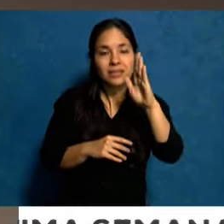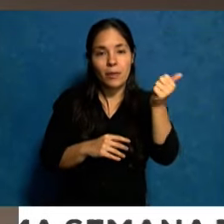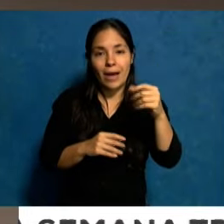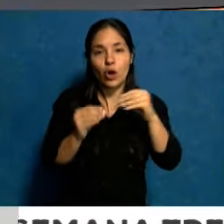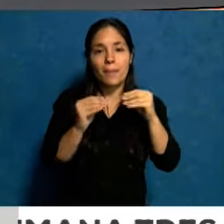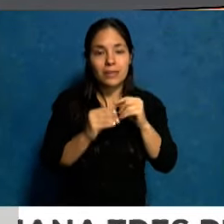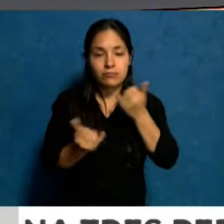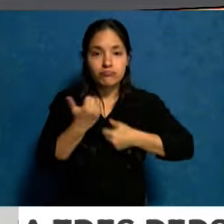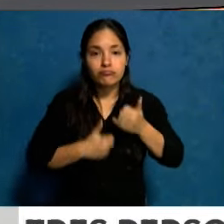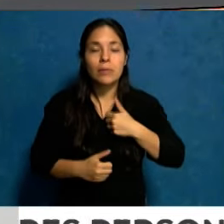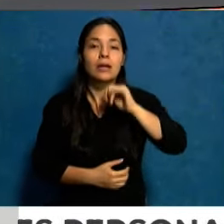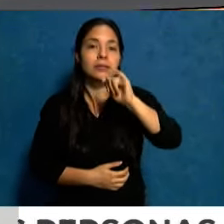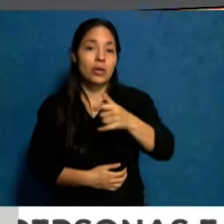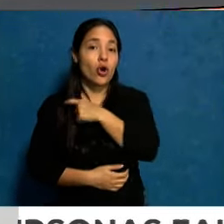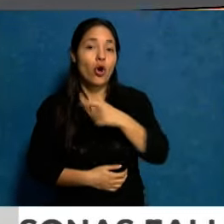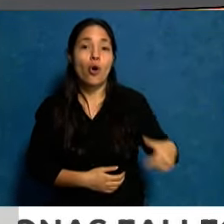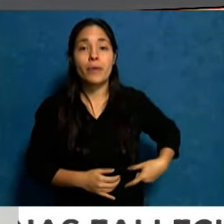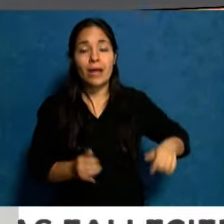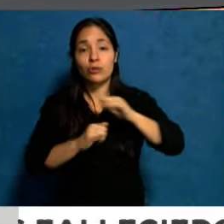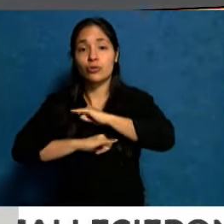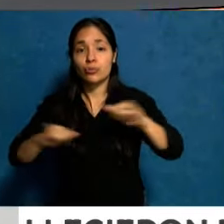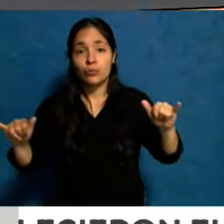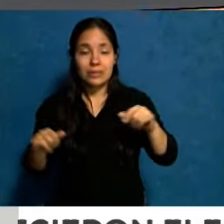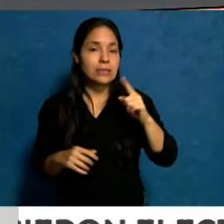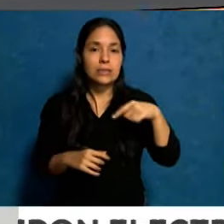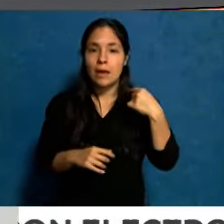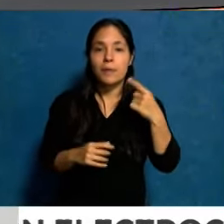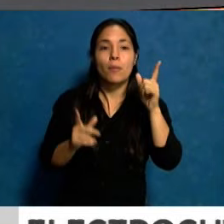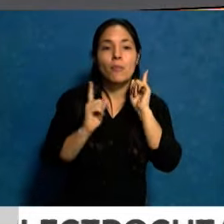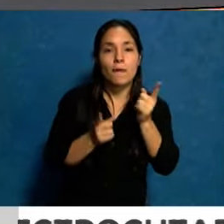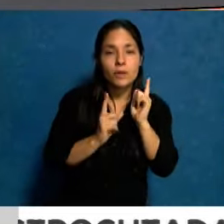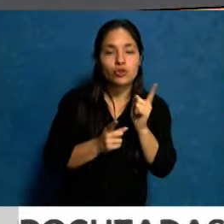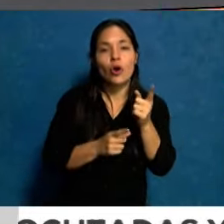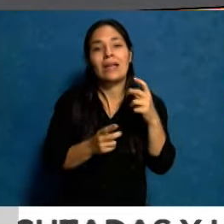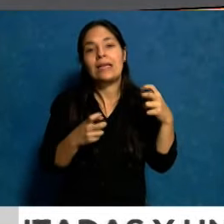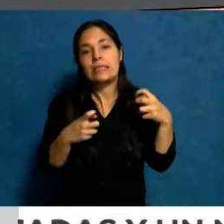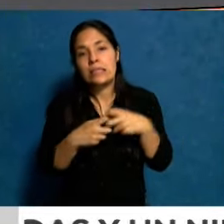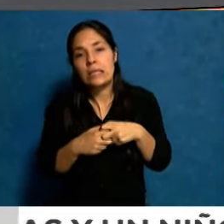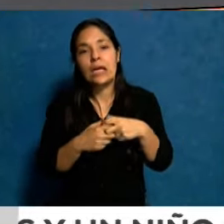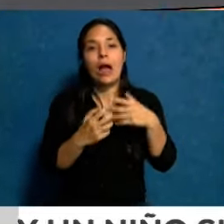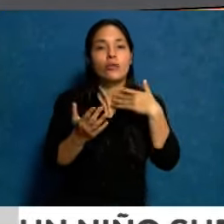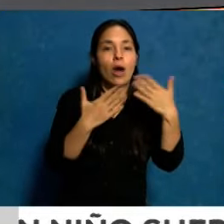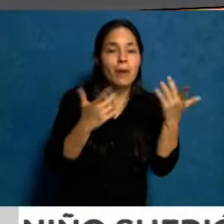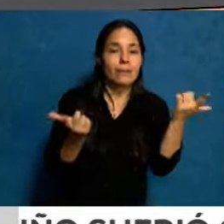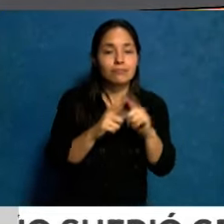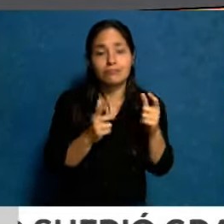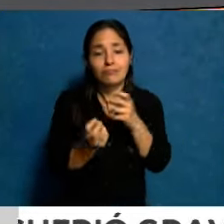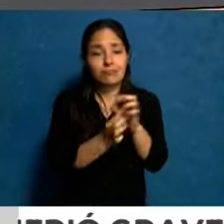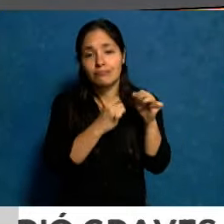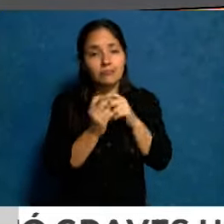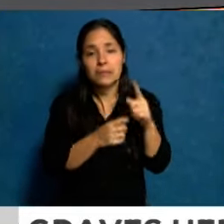al menos, es el principal reclamo siempre por parte de docentes y sindicato cuando se sientan a negociar en las